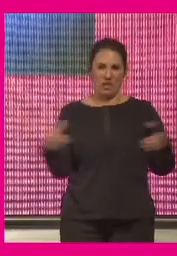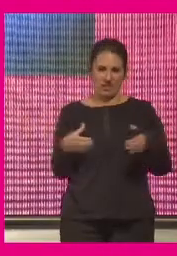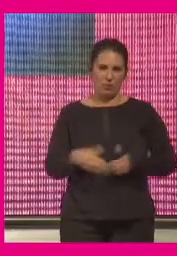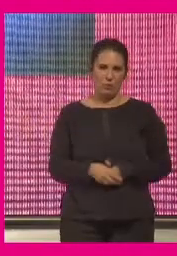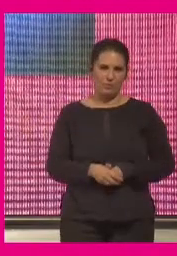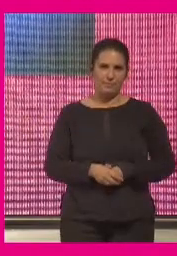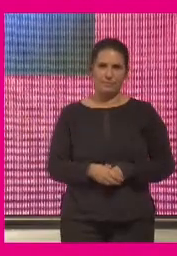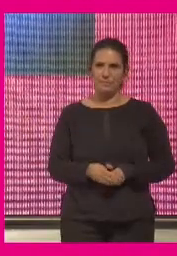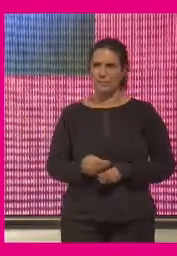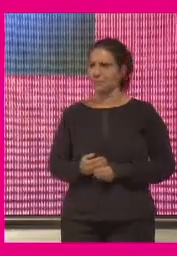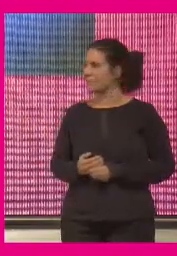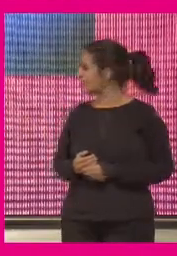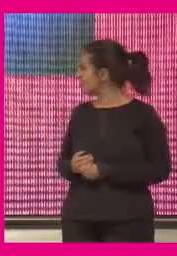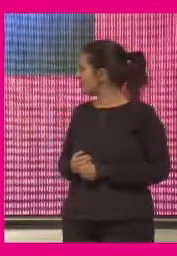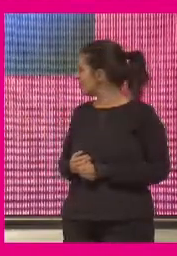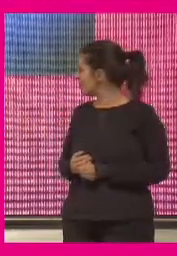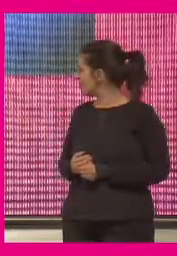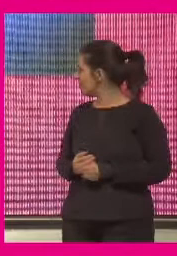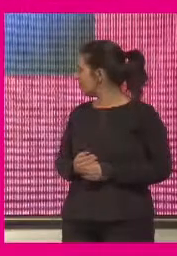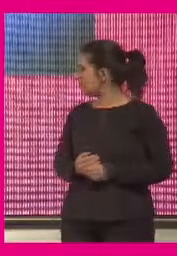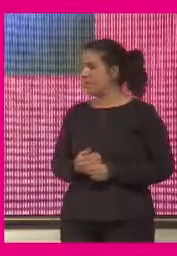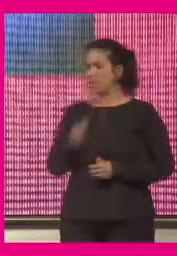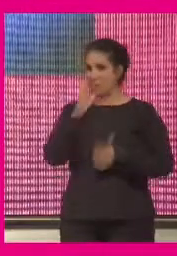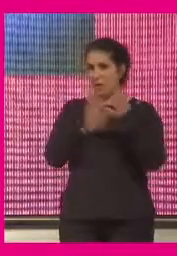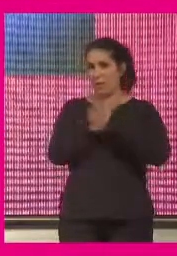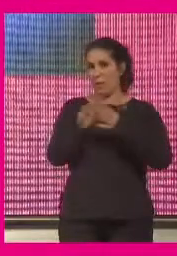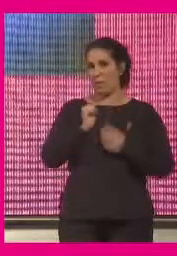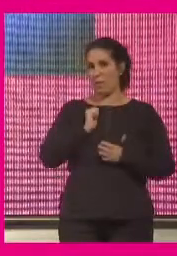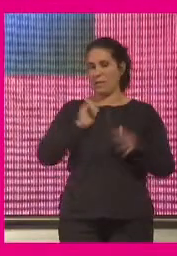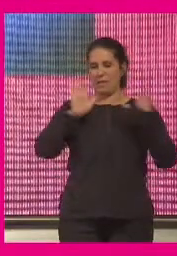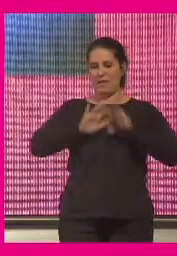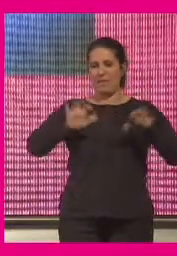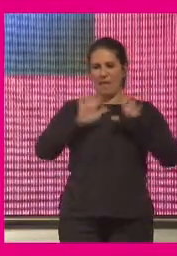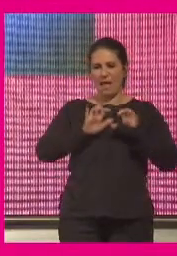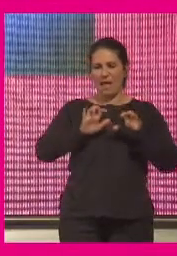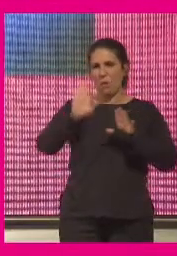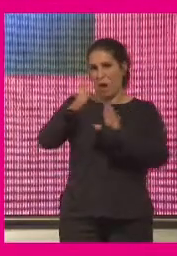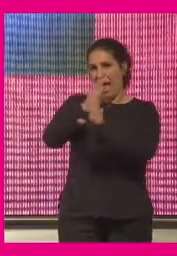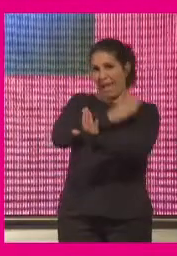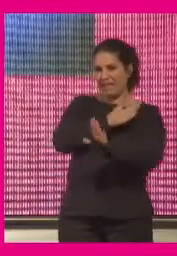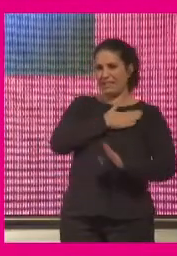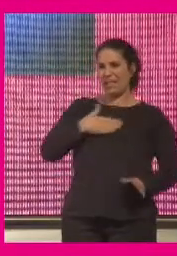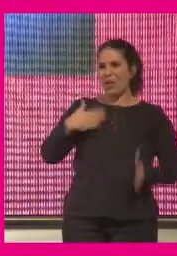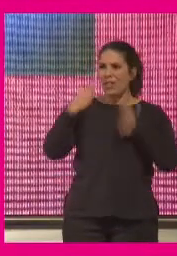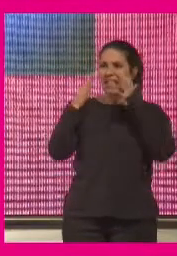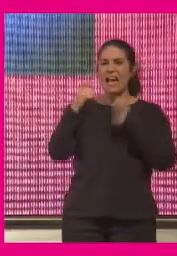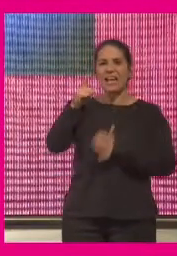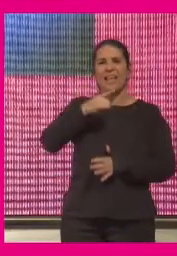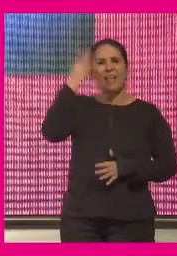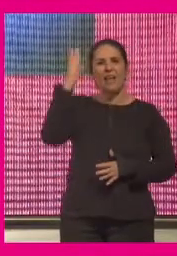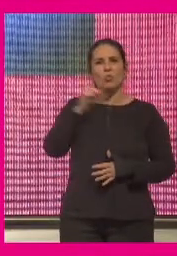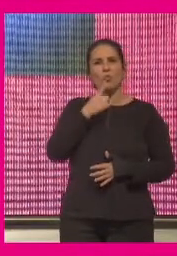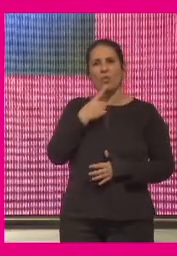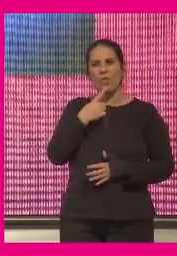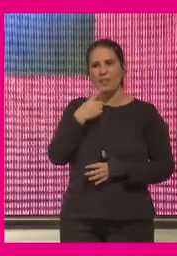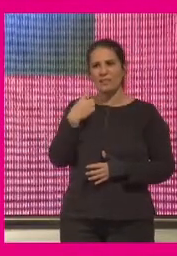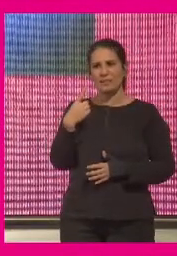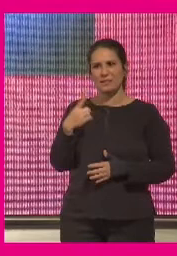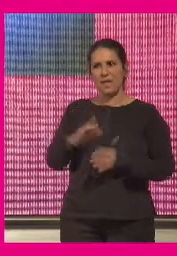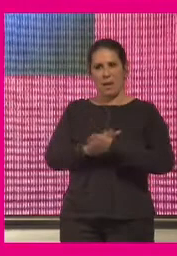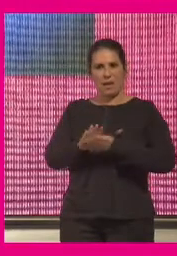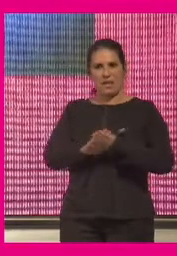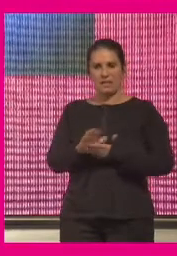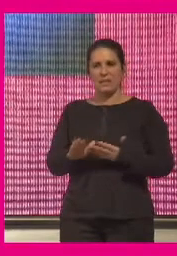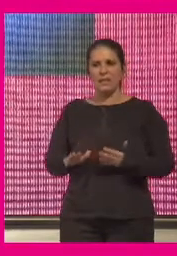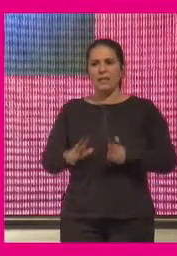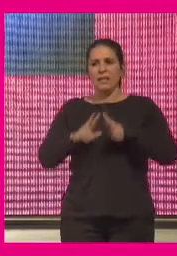colectivo pues vamos a seguir hablando de aprendizaje pero antes quería subrayar esta idea esta referencia que hacías